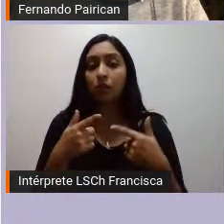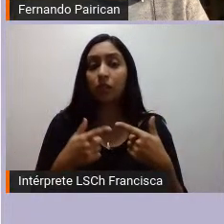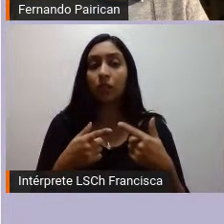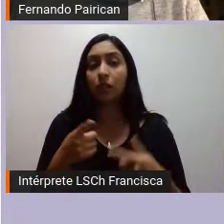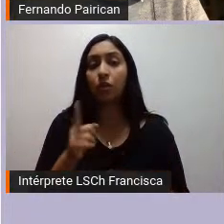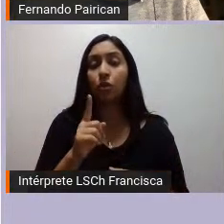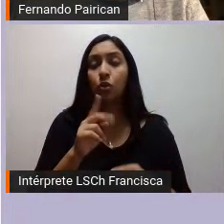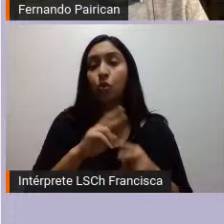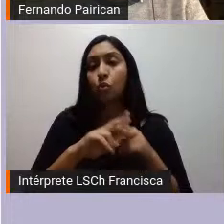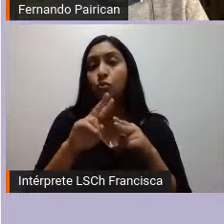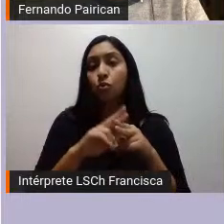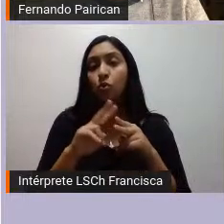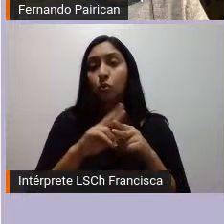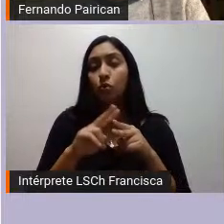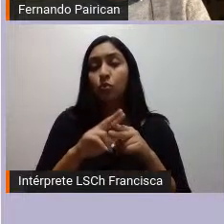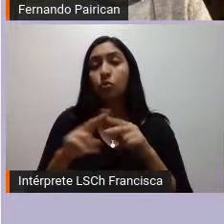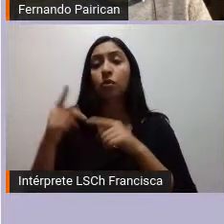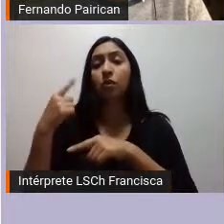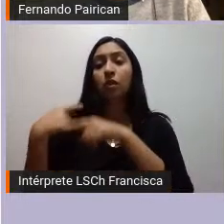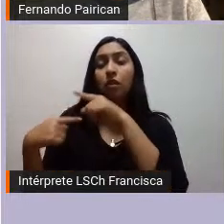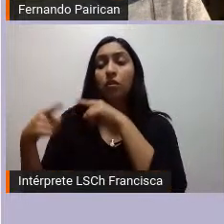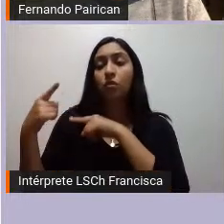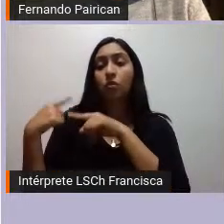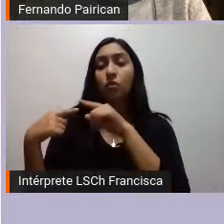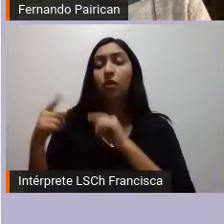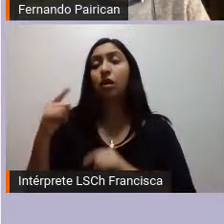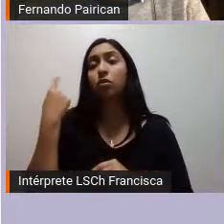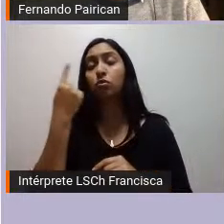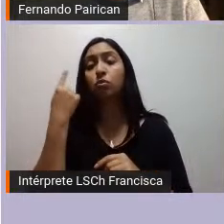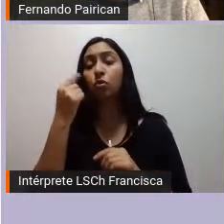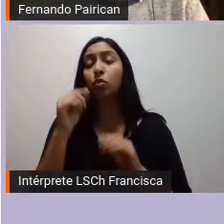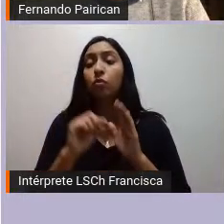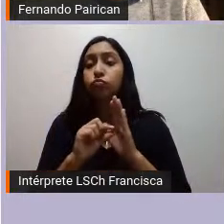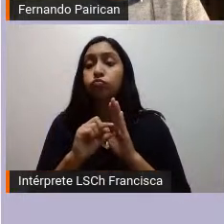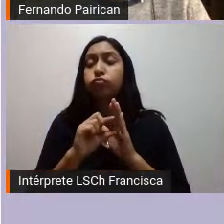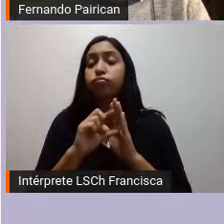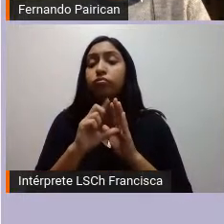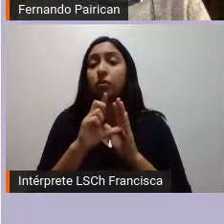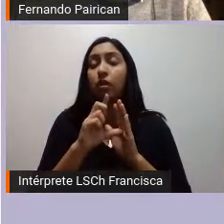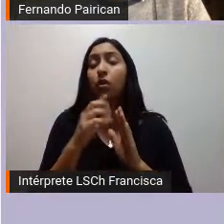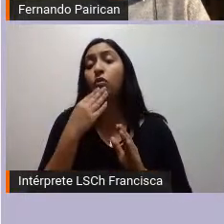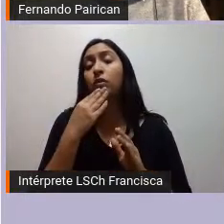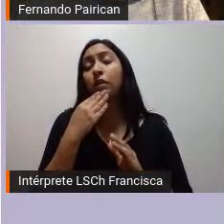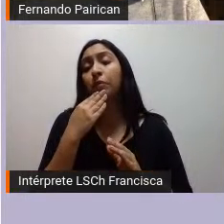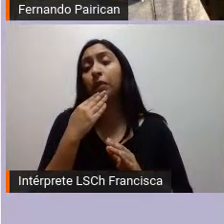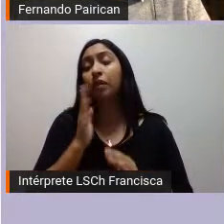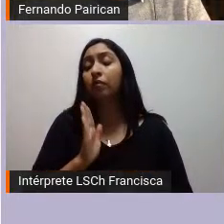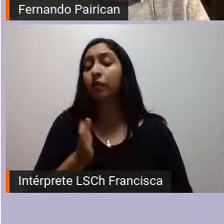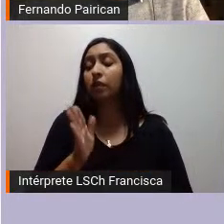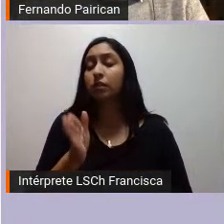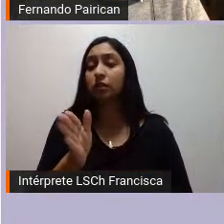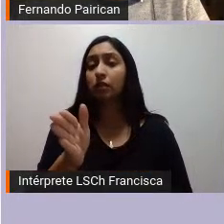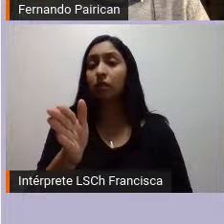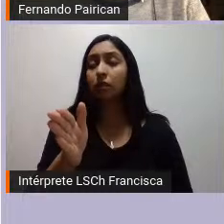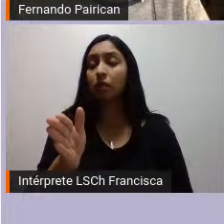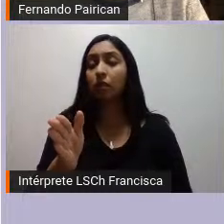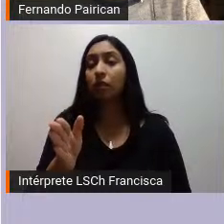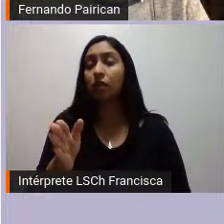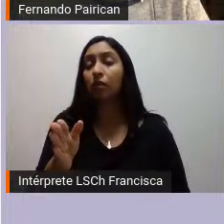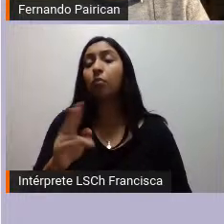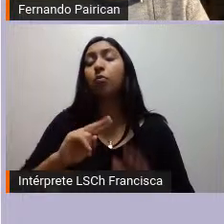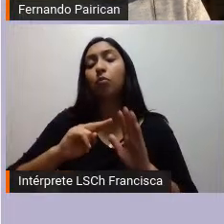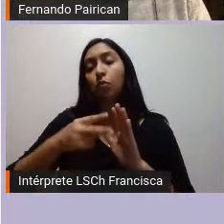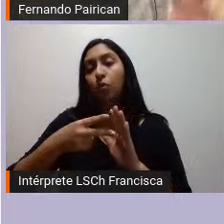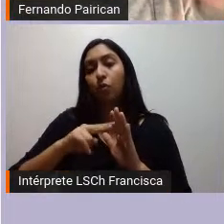solución a esta historia sino que va a incrementar o va a perpetuar este conflicto como estricto